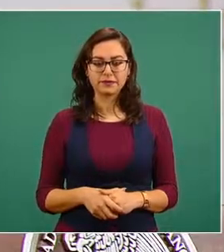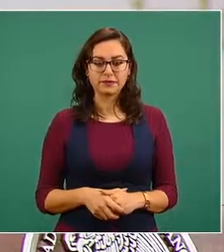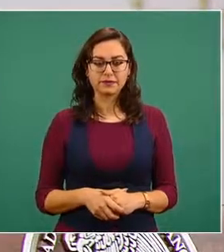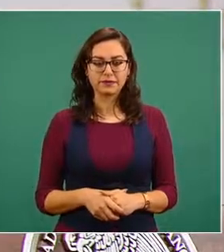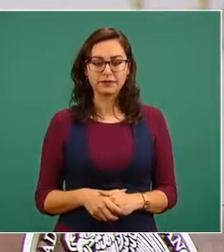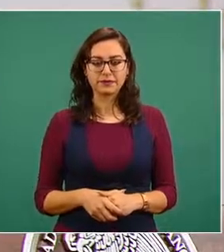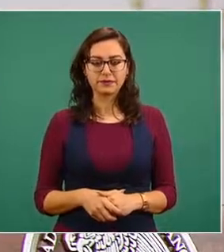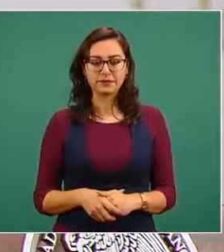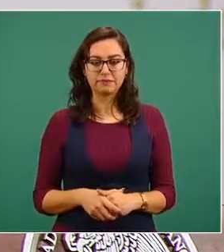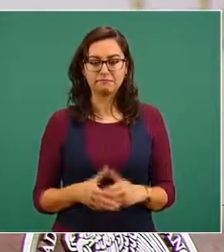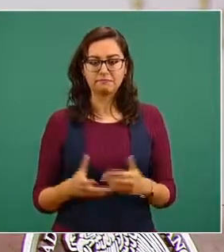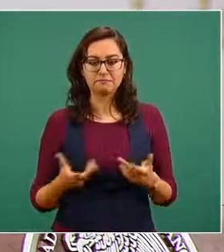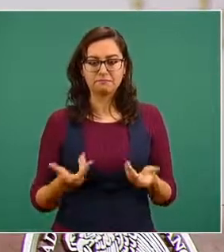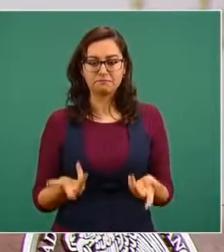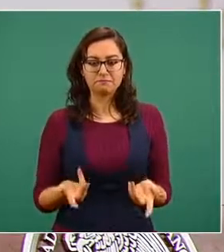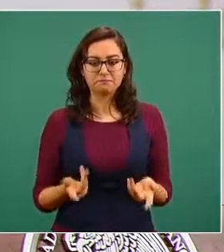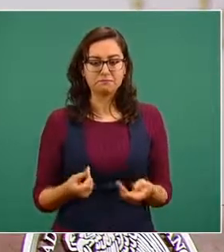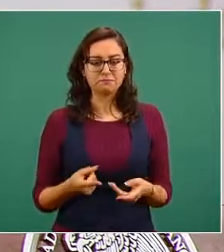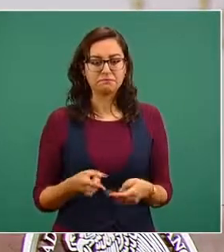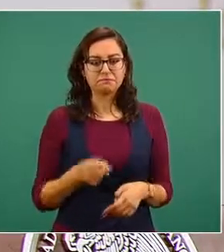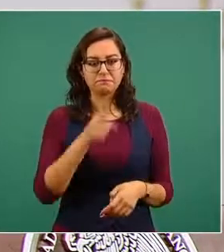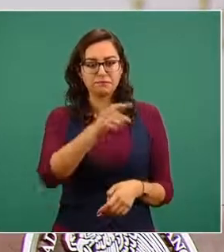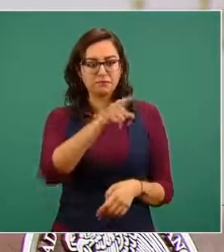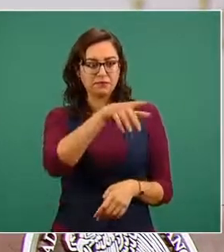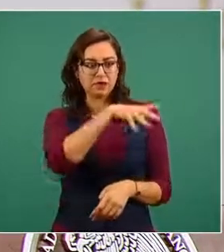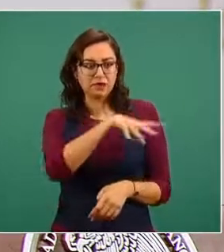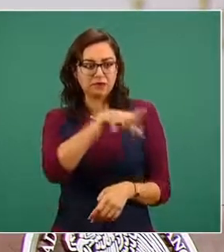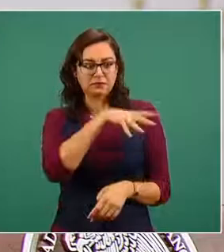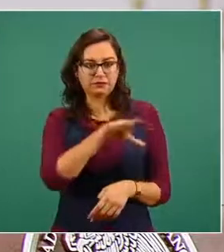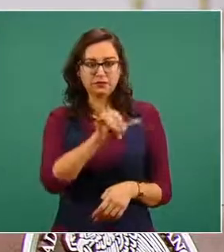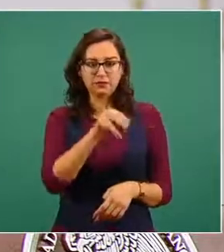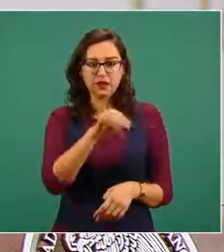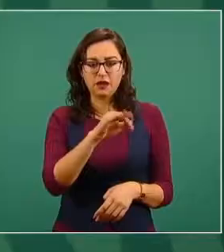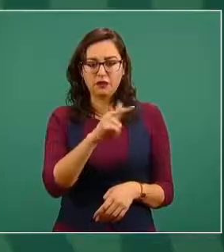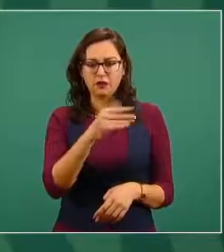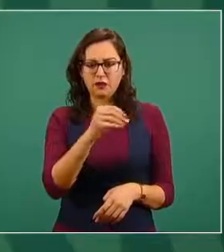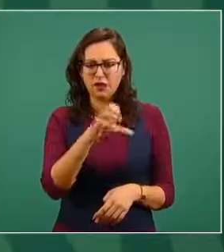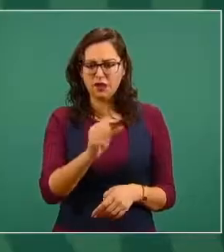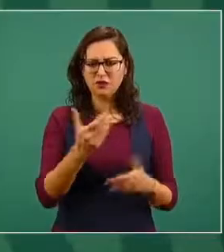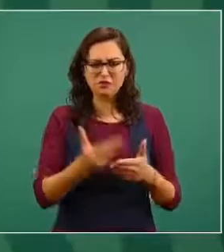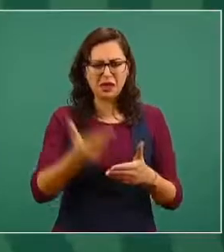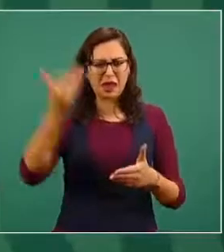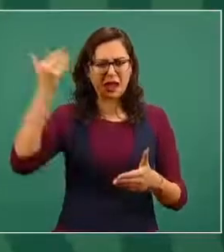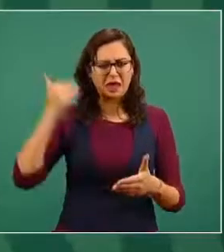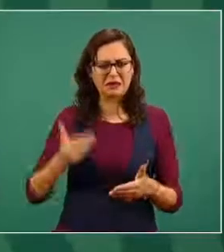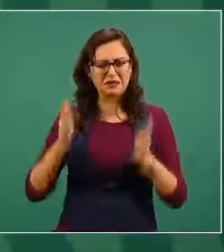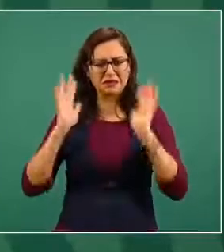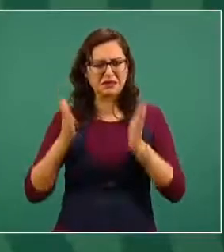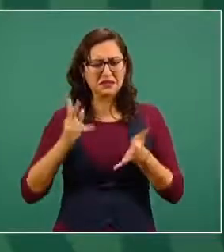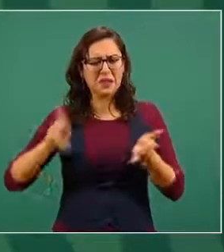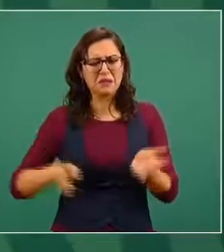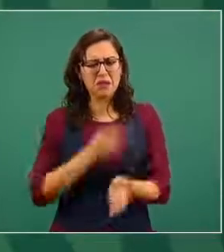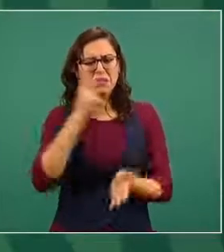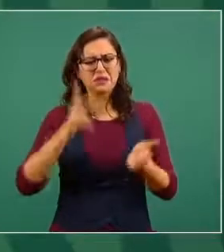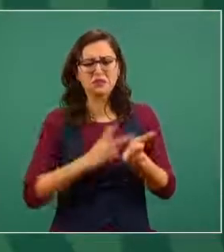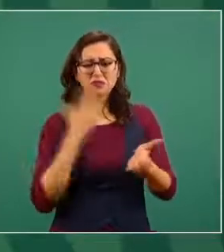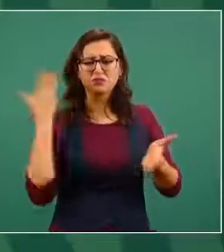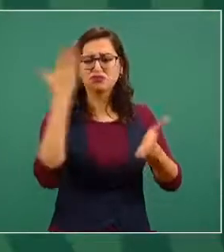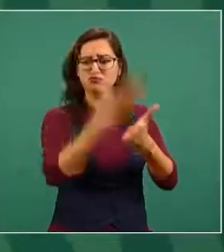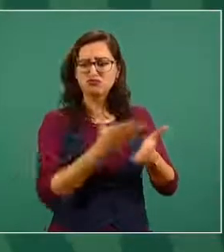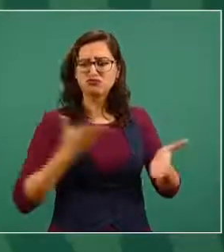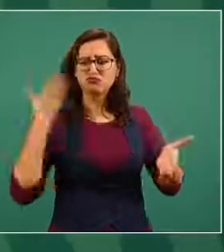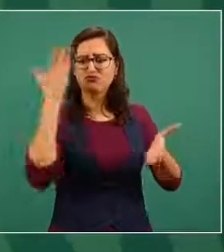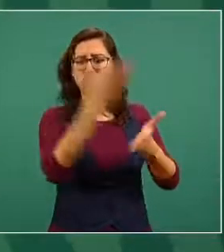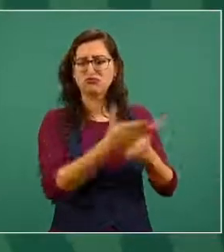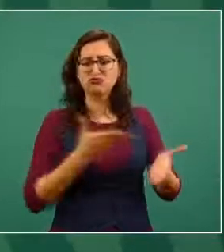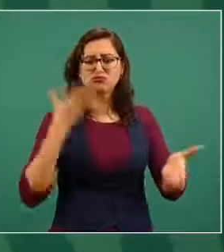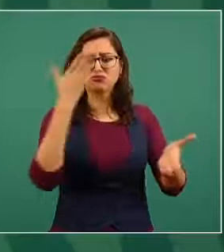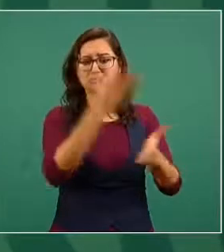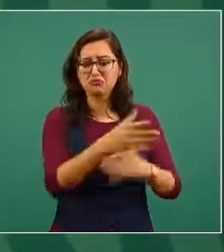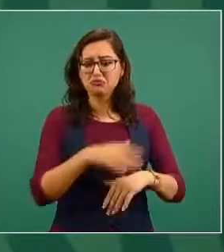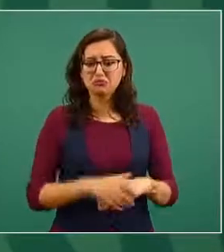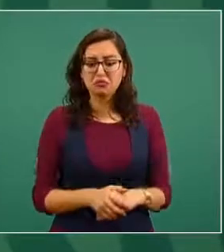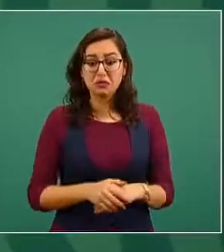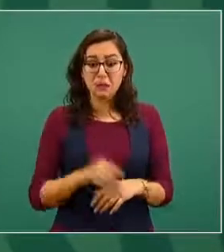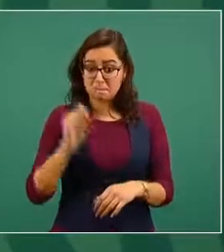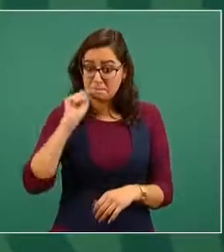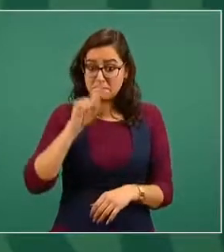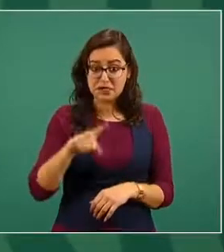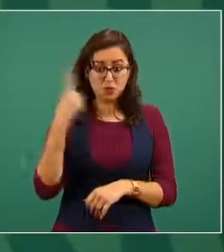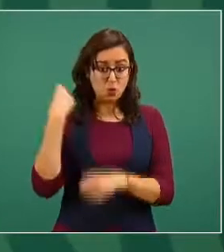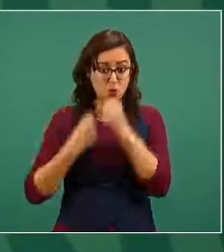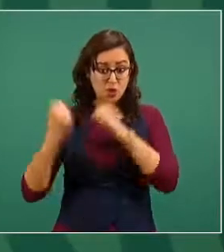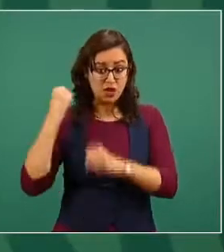las